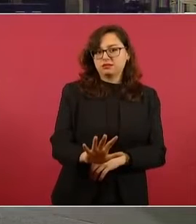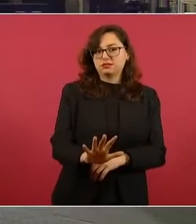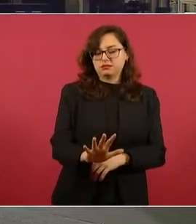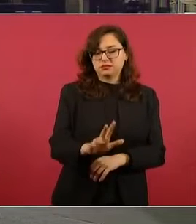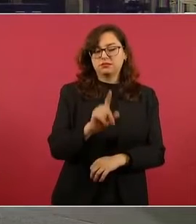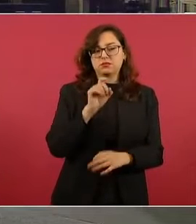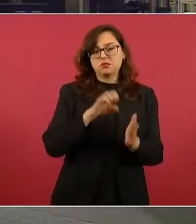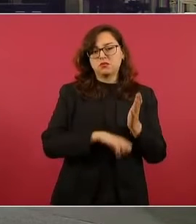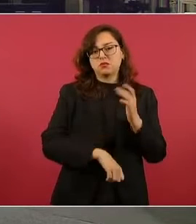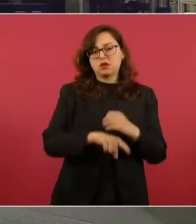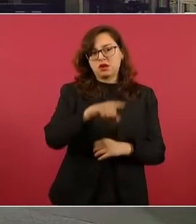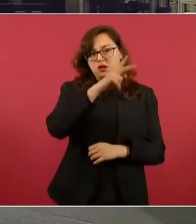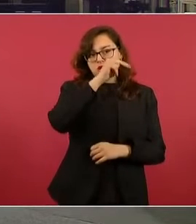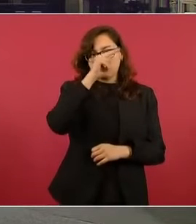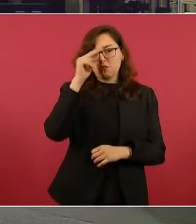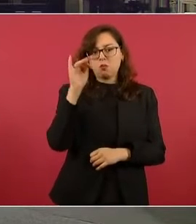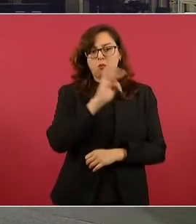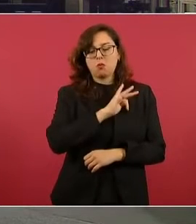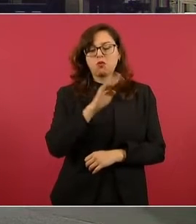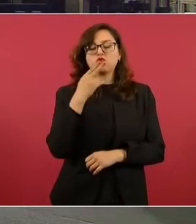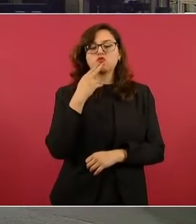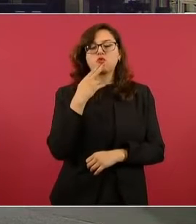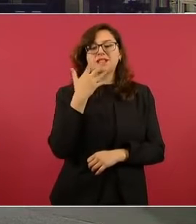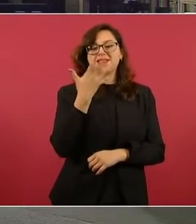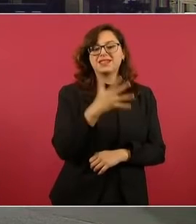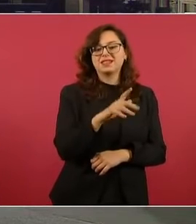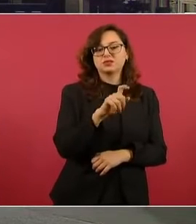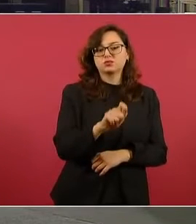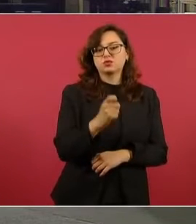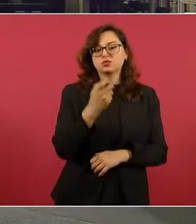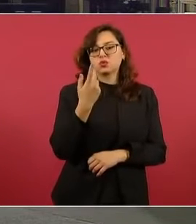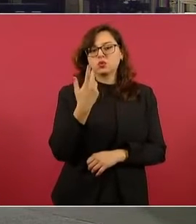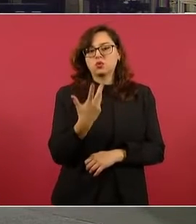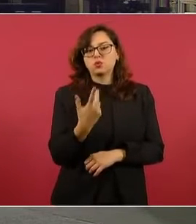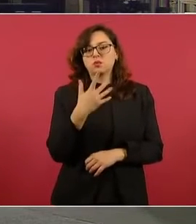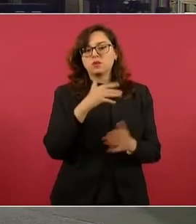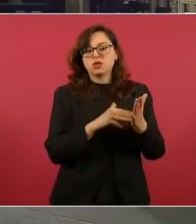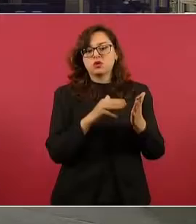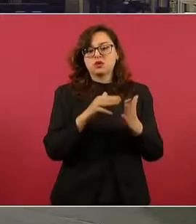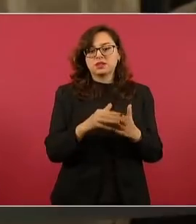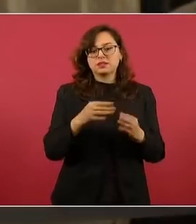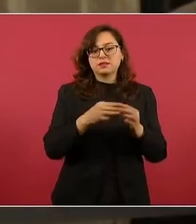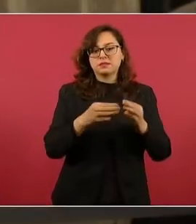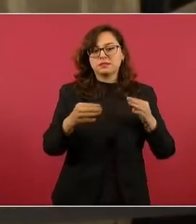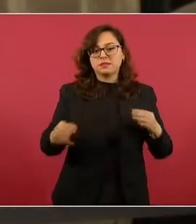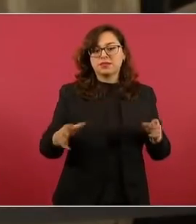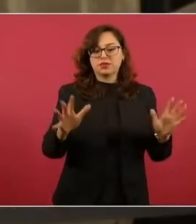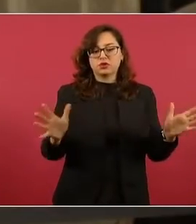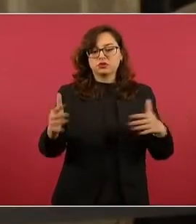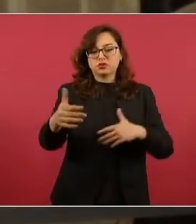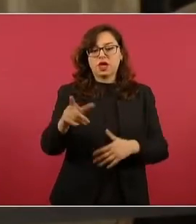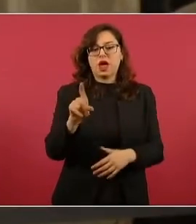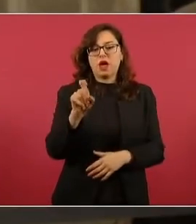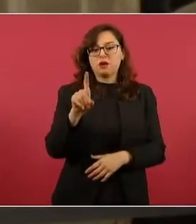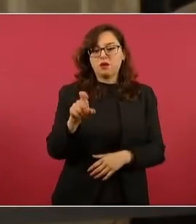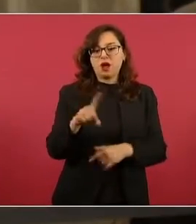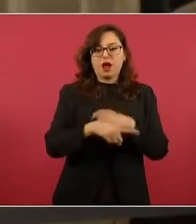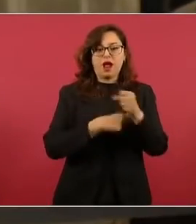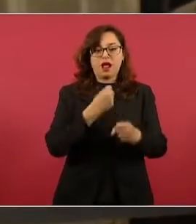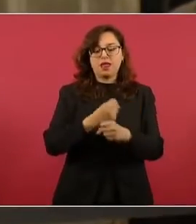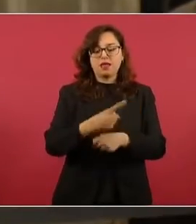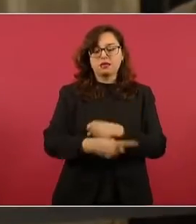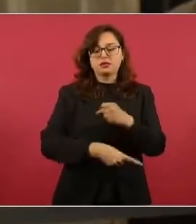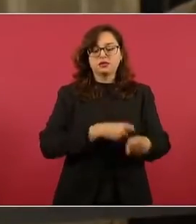utilizar 2.1 millones de metros cúbicos de agua al año. Como lo comenté hace un momento, las